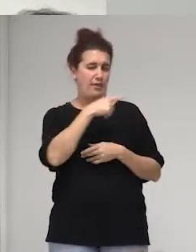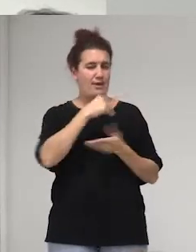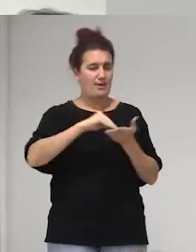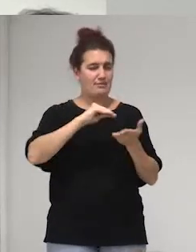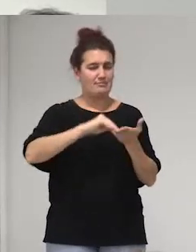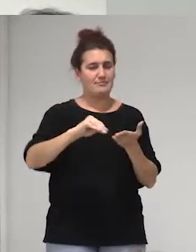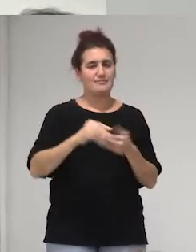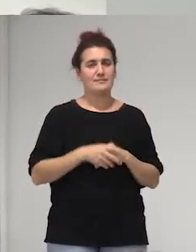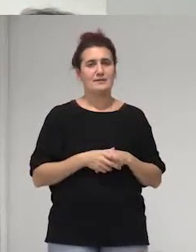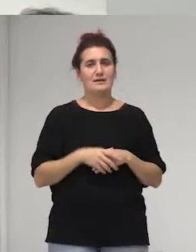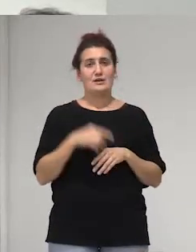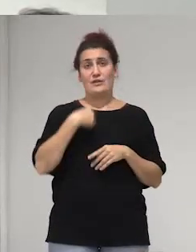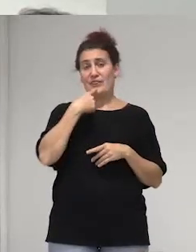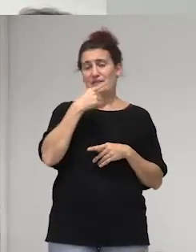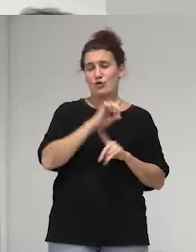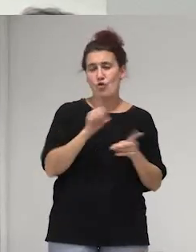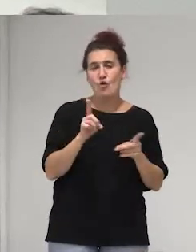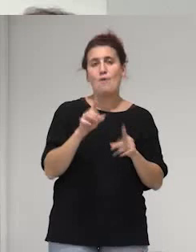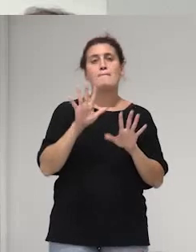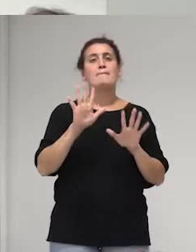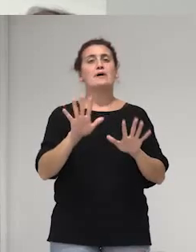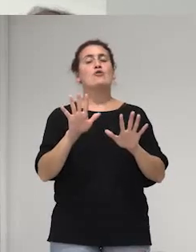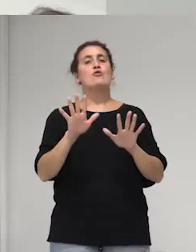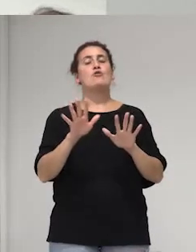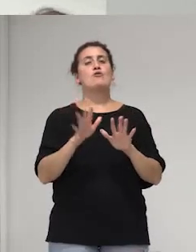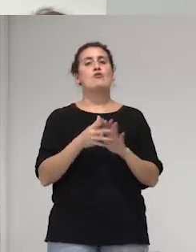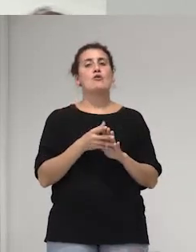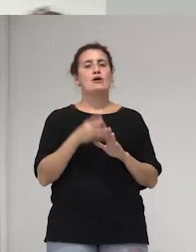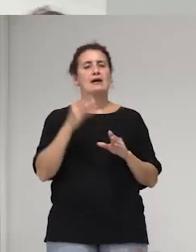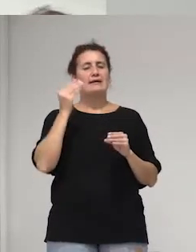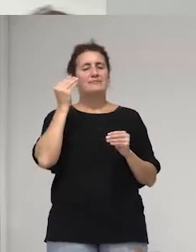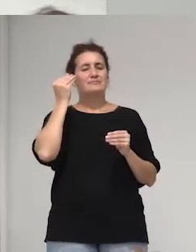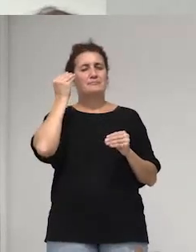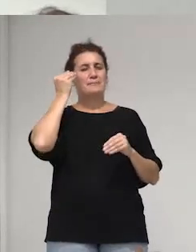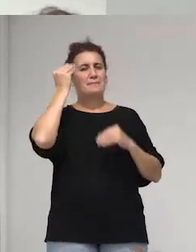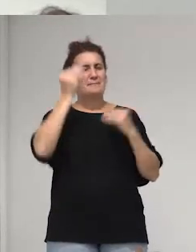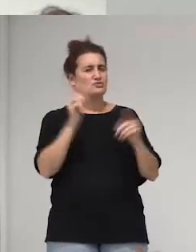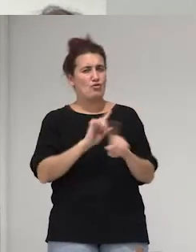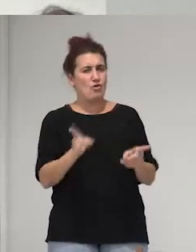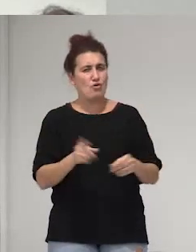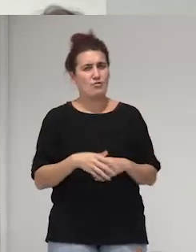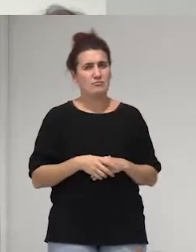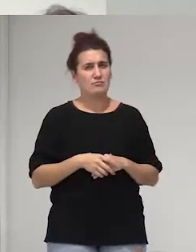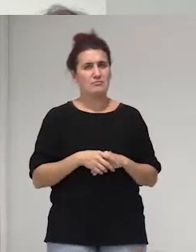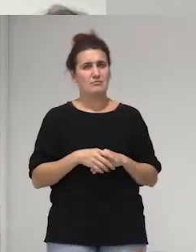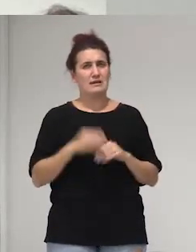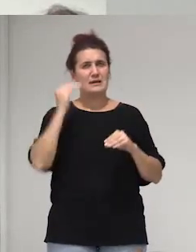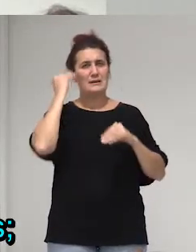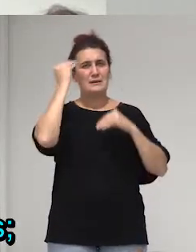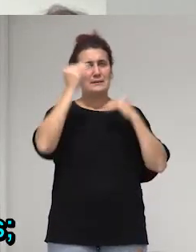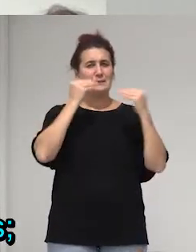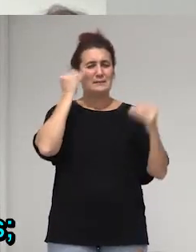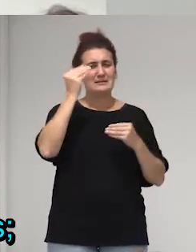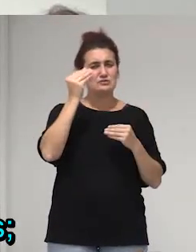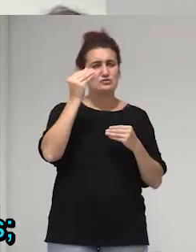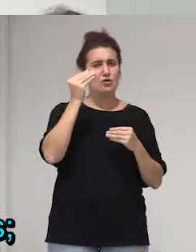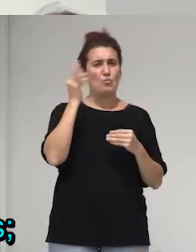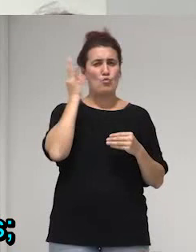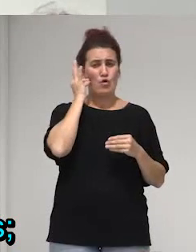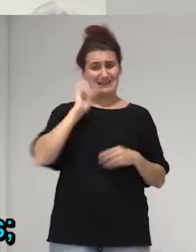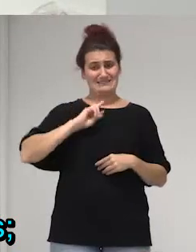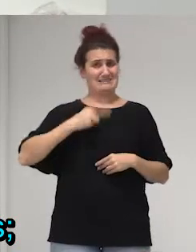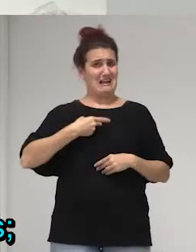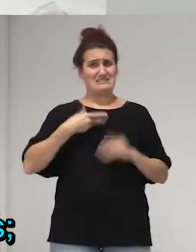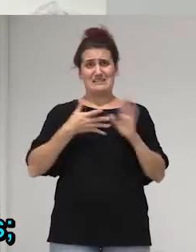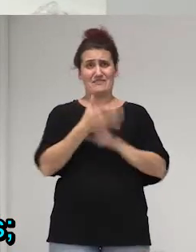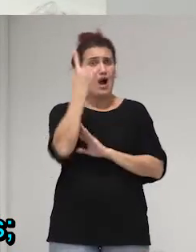me gustaría decirlo pero creo de que no creo que las mujeres trans y las mujeres cis somos un solo movimiento